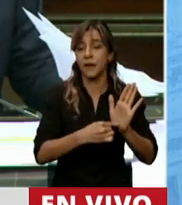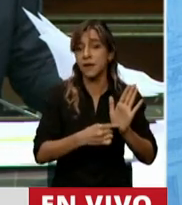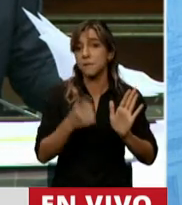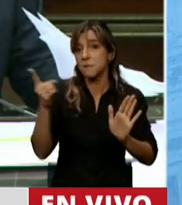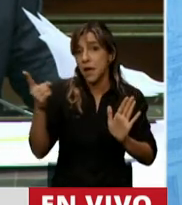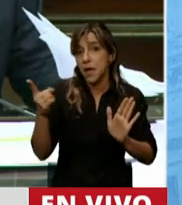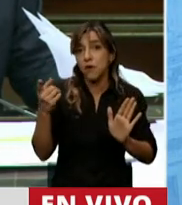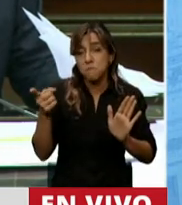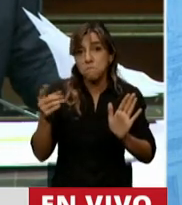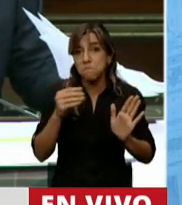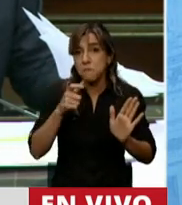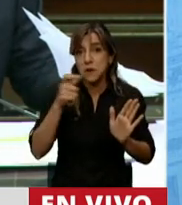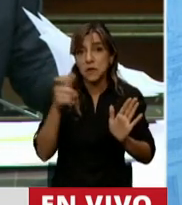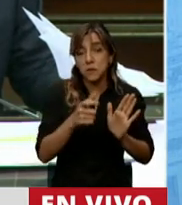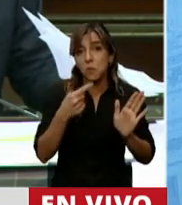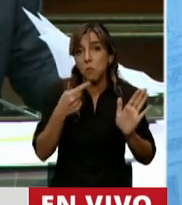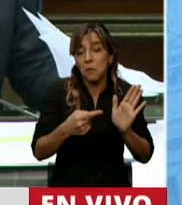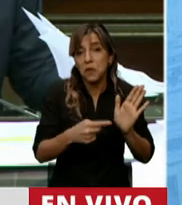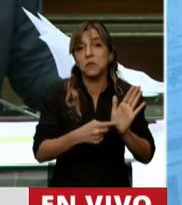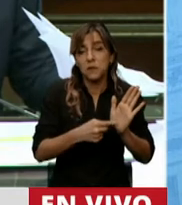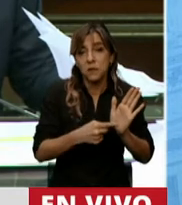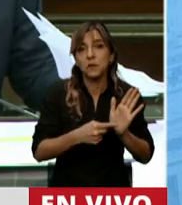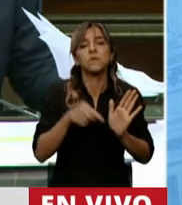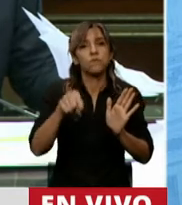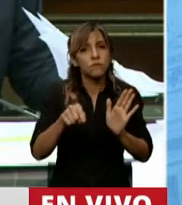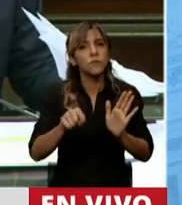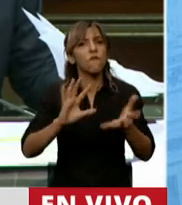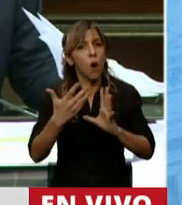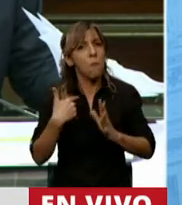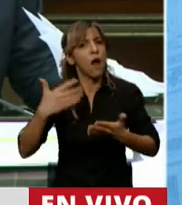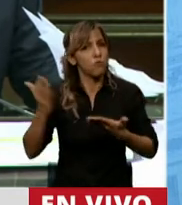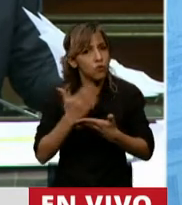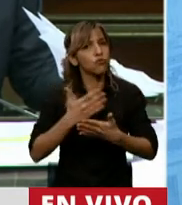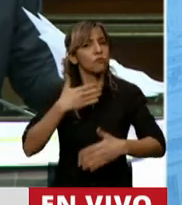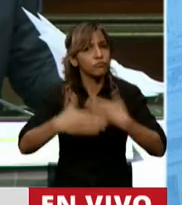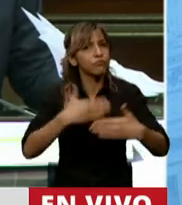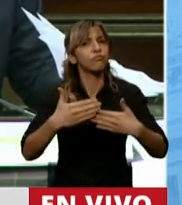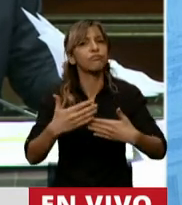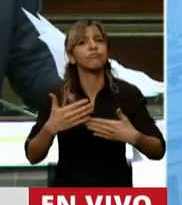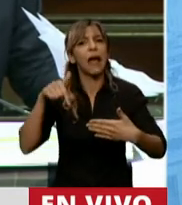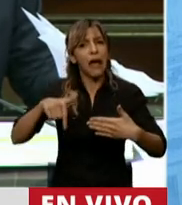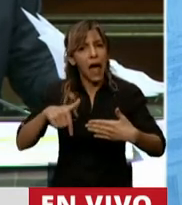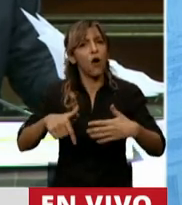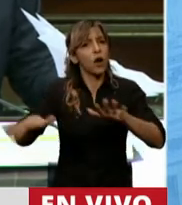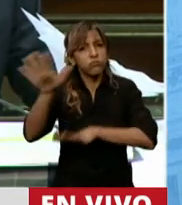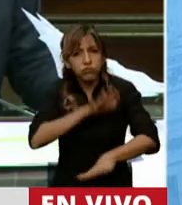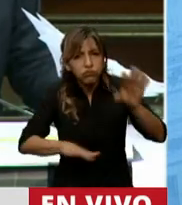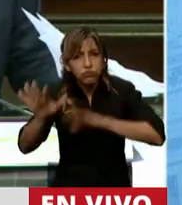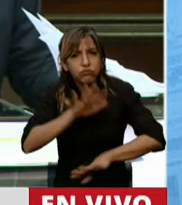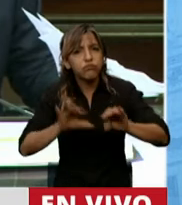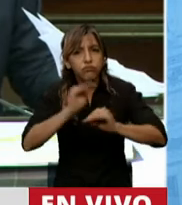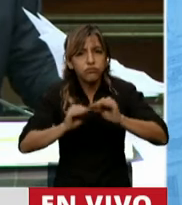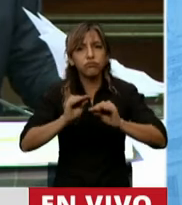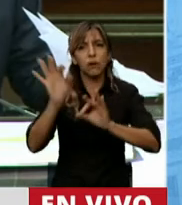los mecanismos de segmentación y estímulo están siendo elaborados y diseñados. Pero mientras